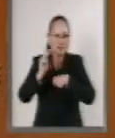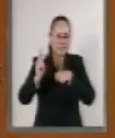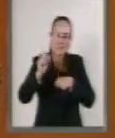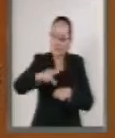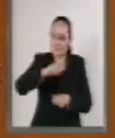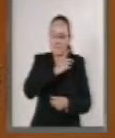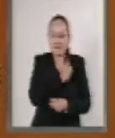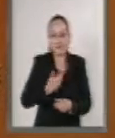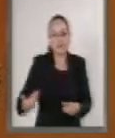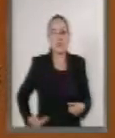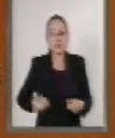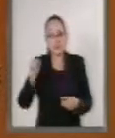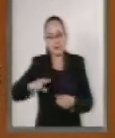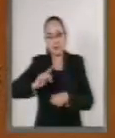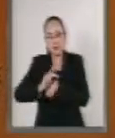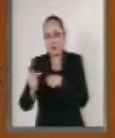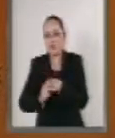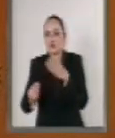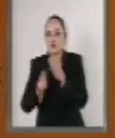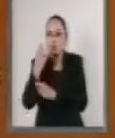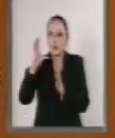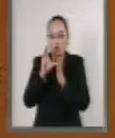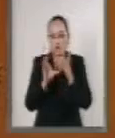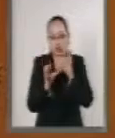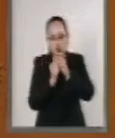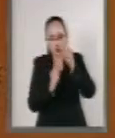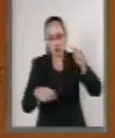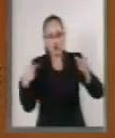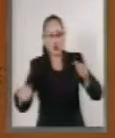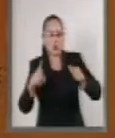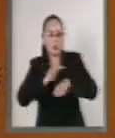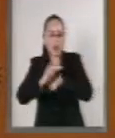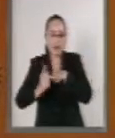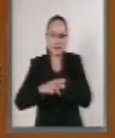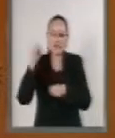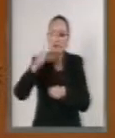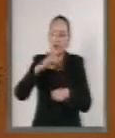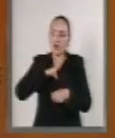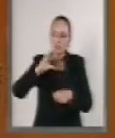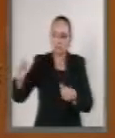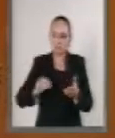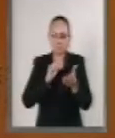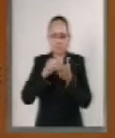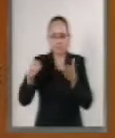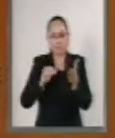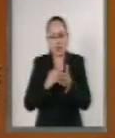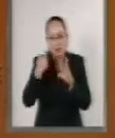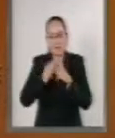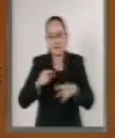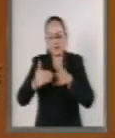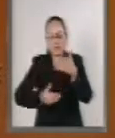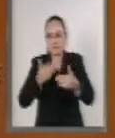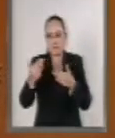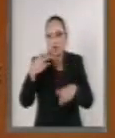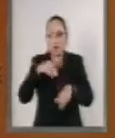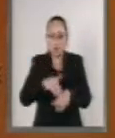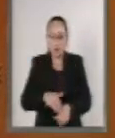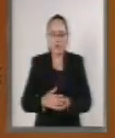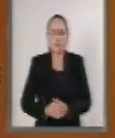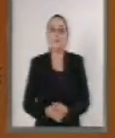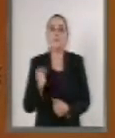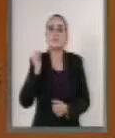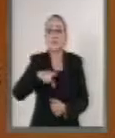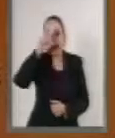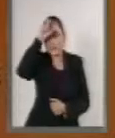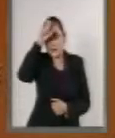la redacción de la nueva Constitución del país y la realización de un referéndum popular que permitió su puesta en vigor. Egipto es un